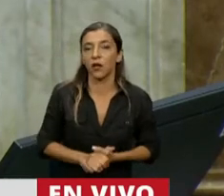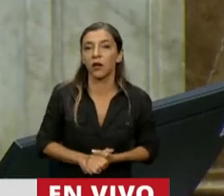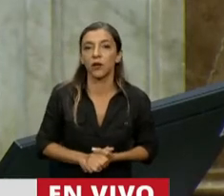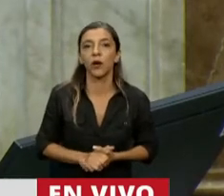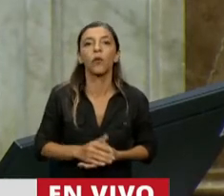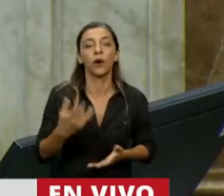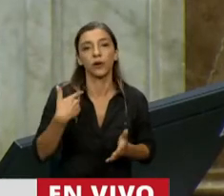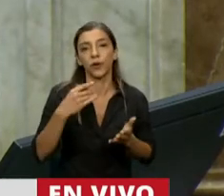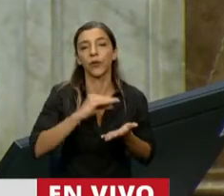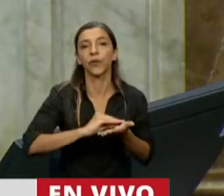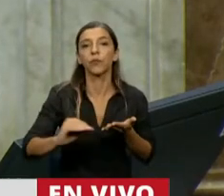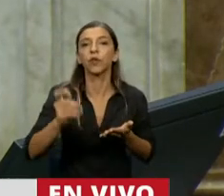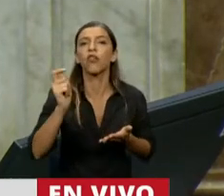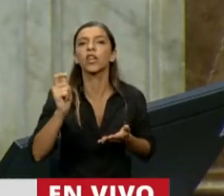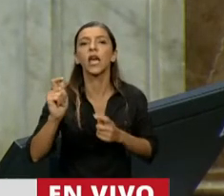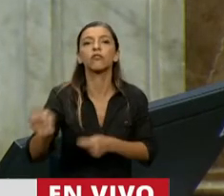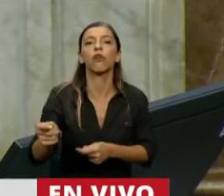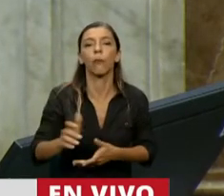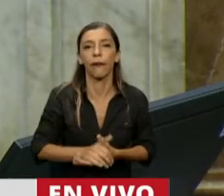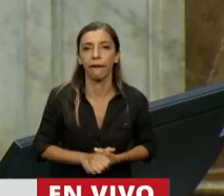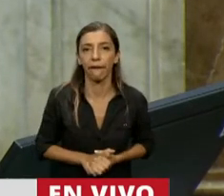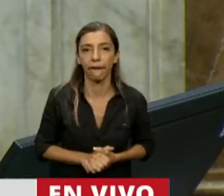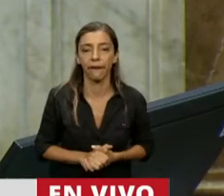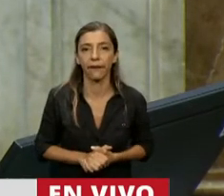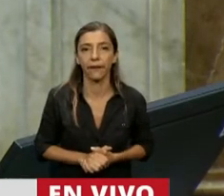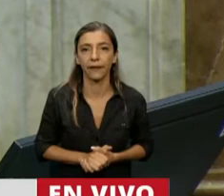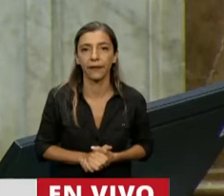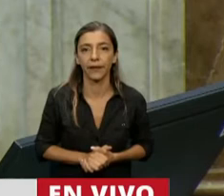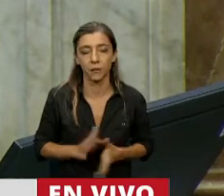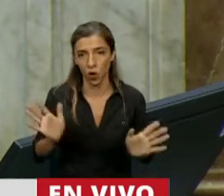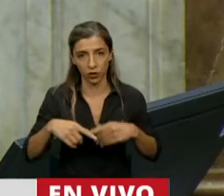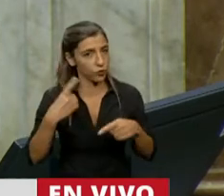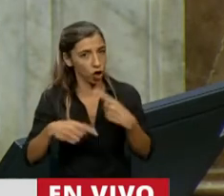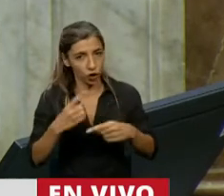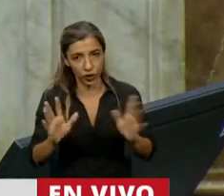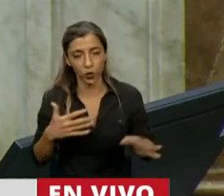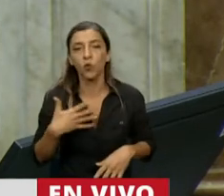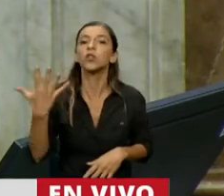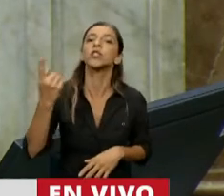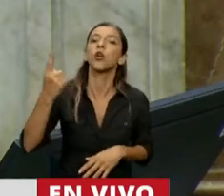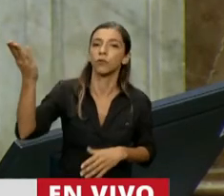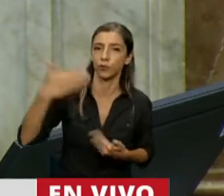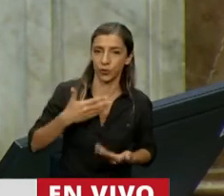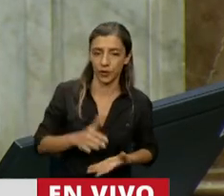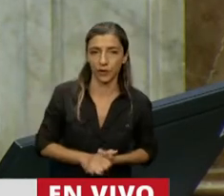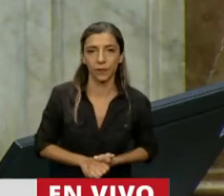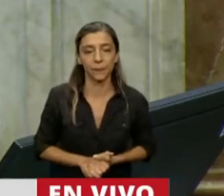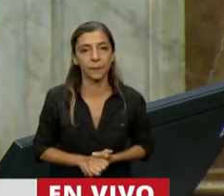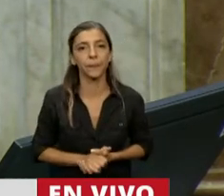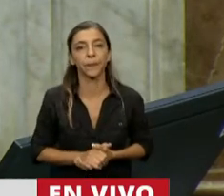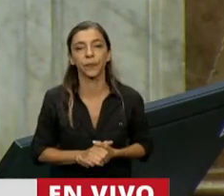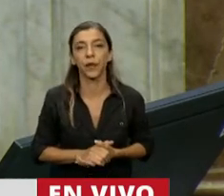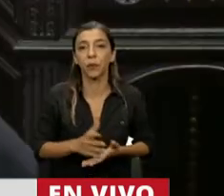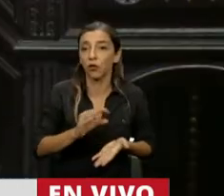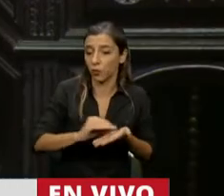diputados ha anotado le cede los minutos? Sigo, sigo, sigo. Acá ahí tengo 5 minutos más, ahí avanzó un 10. No voy a